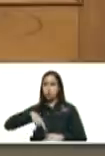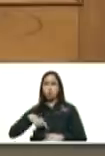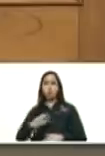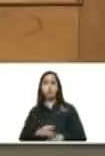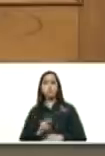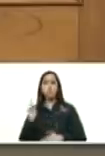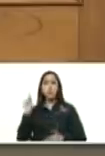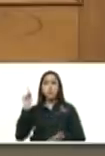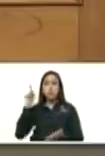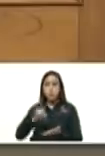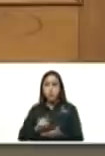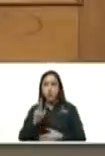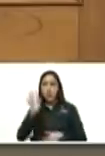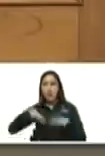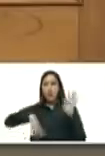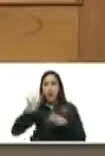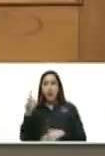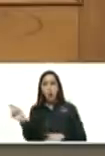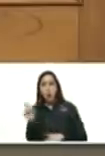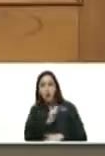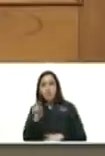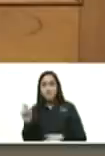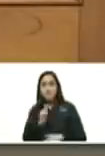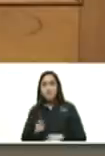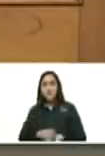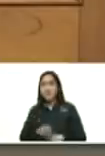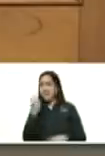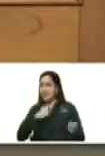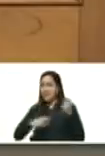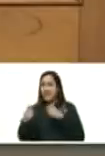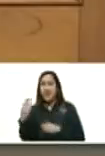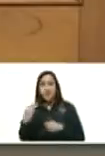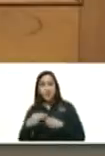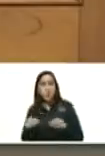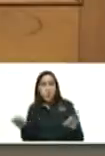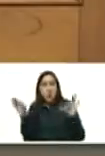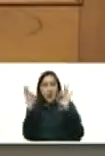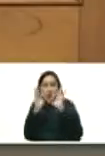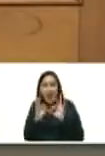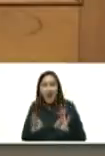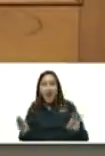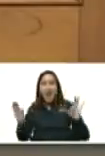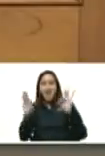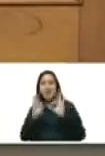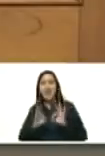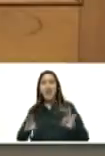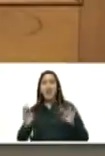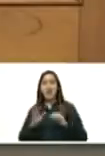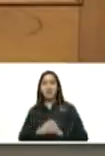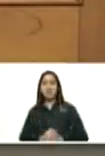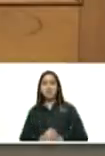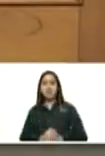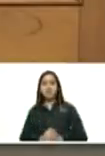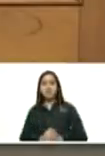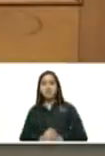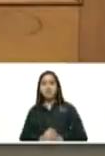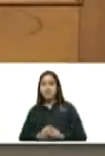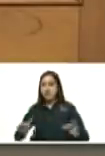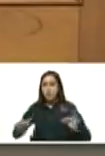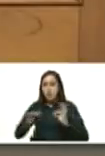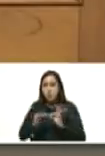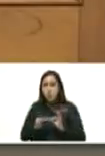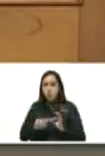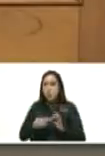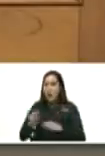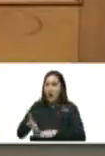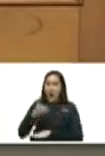14 meses sin vender una gota de petróleo habiendo dependido del petróleo 100